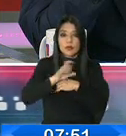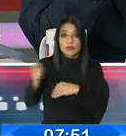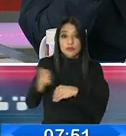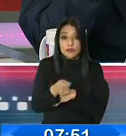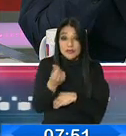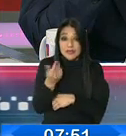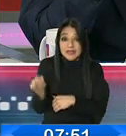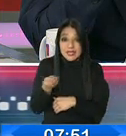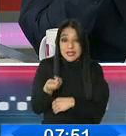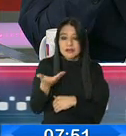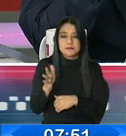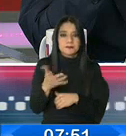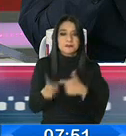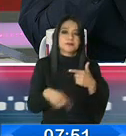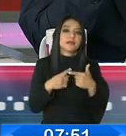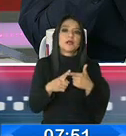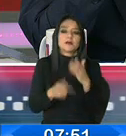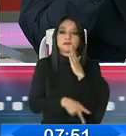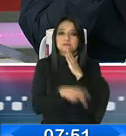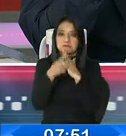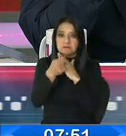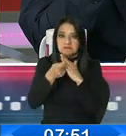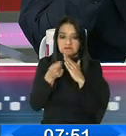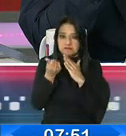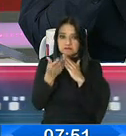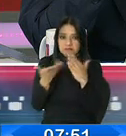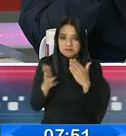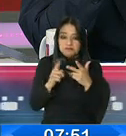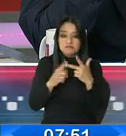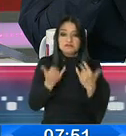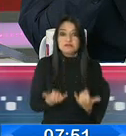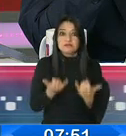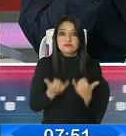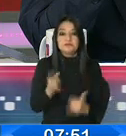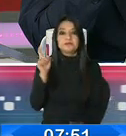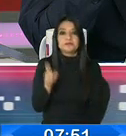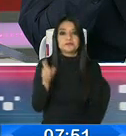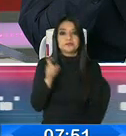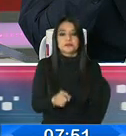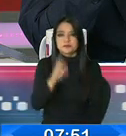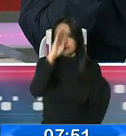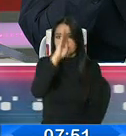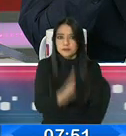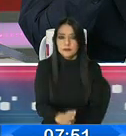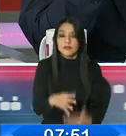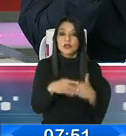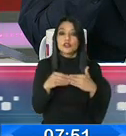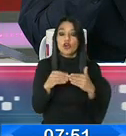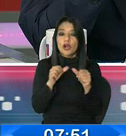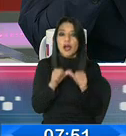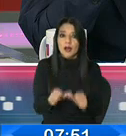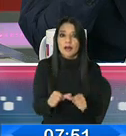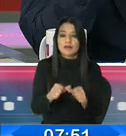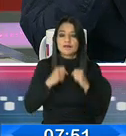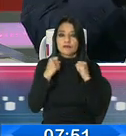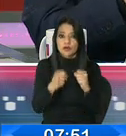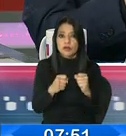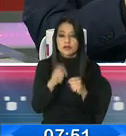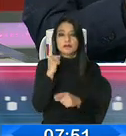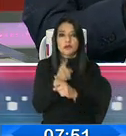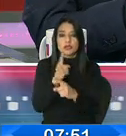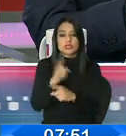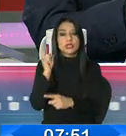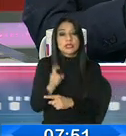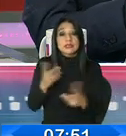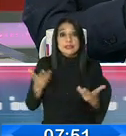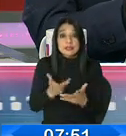vía, no entrarán recursos por el petróleo. Entonces, hoy se necesita apuntalar la organización y para eso nos queda el